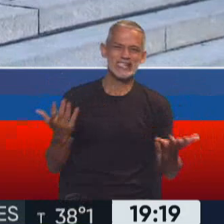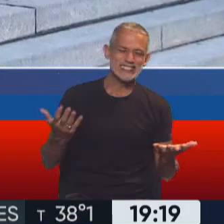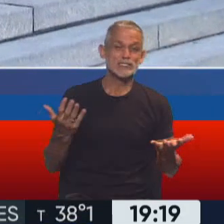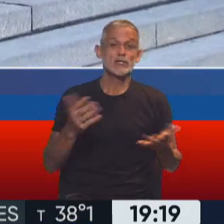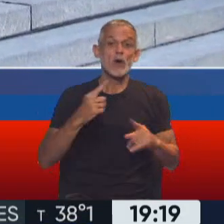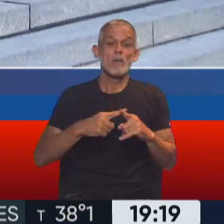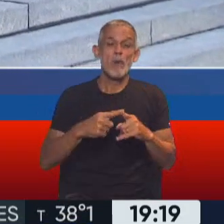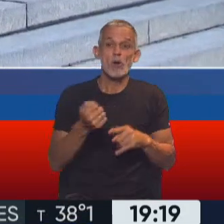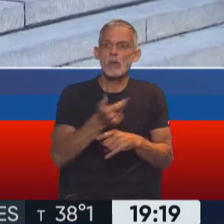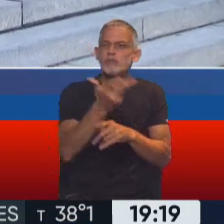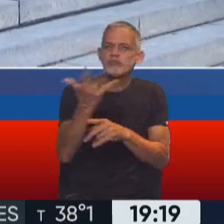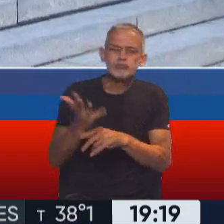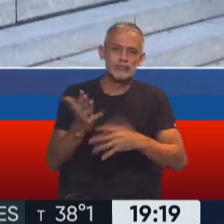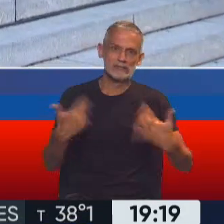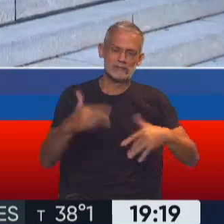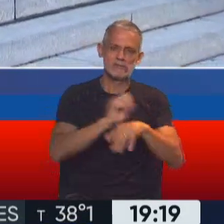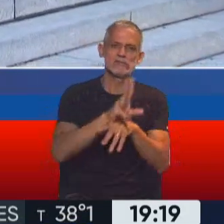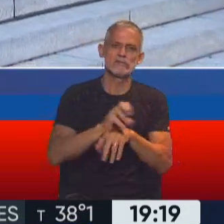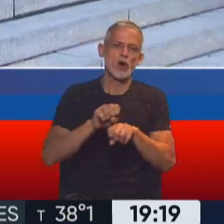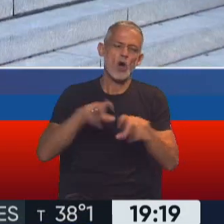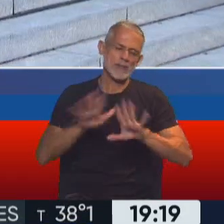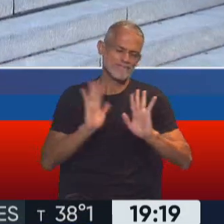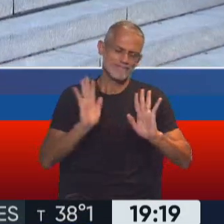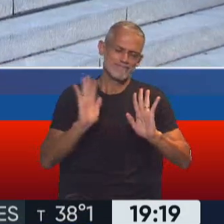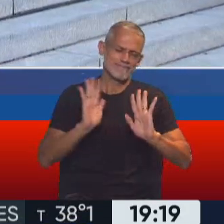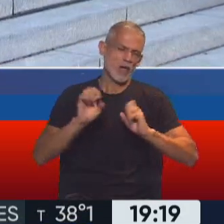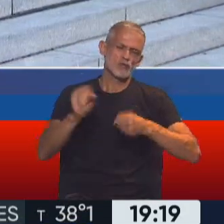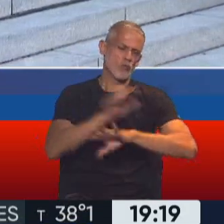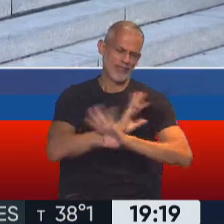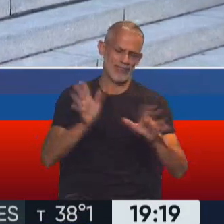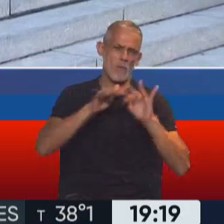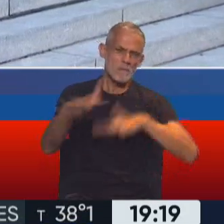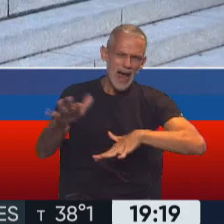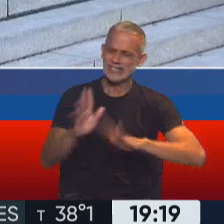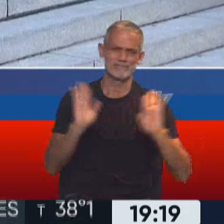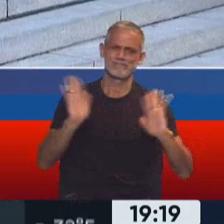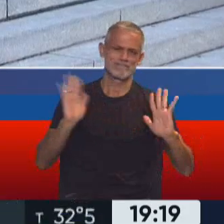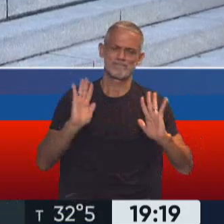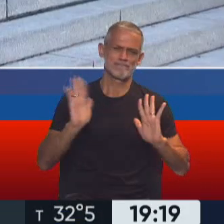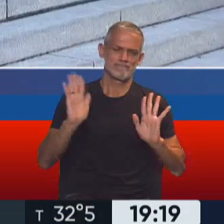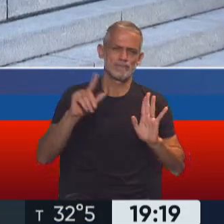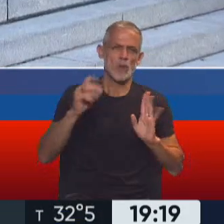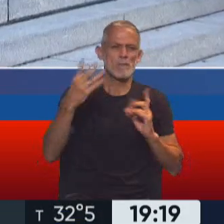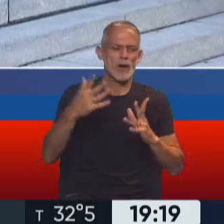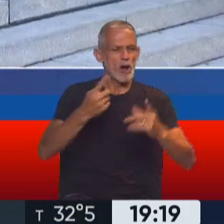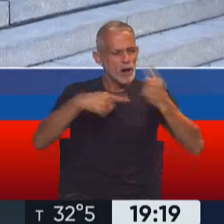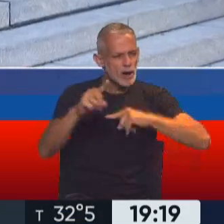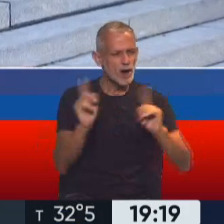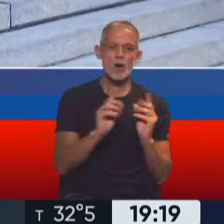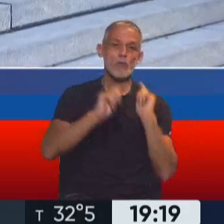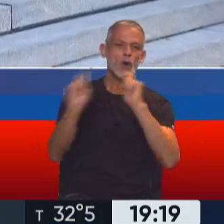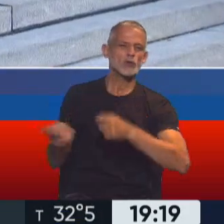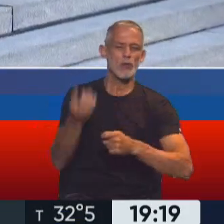cantidad enorme de casos de COVID, se decidió suspender esa movilización y a cambio se realizó este